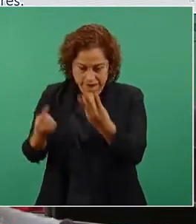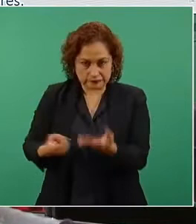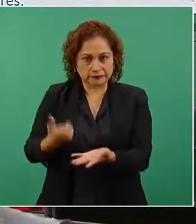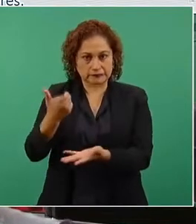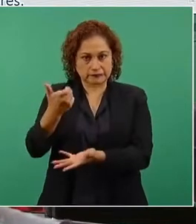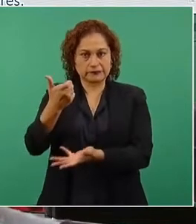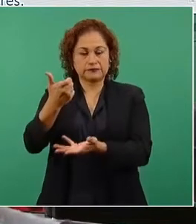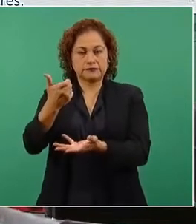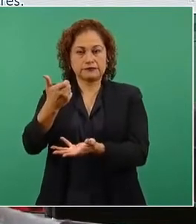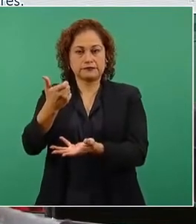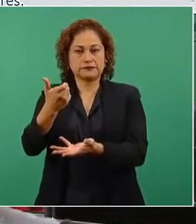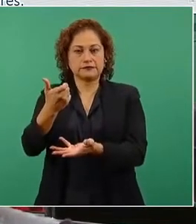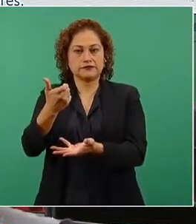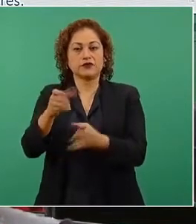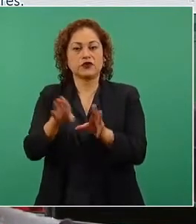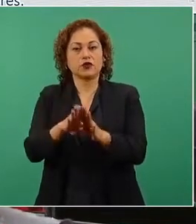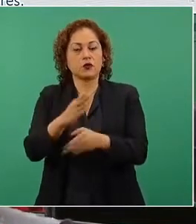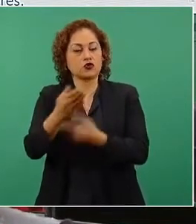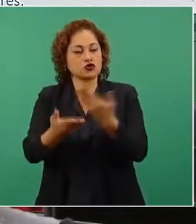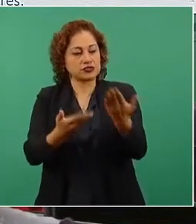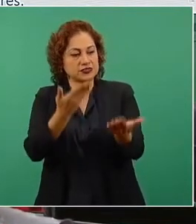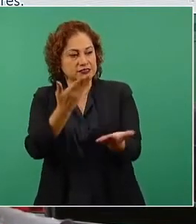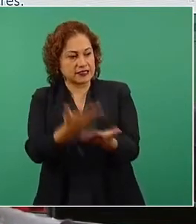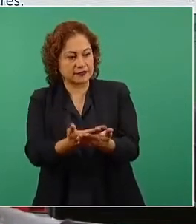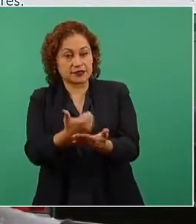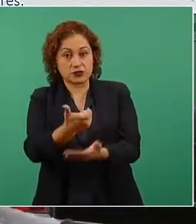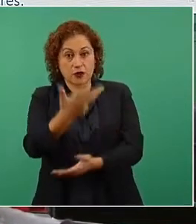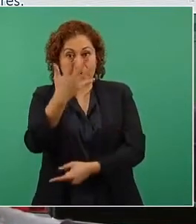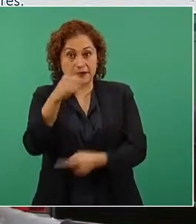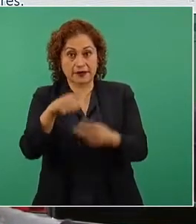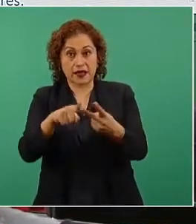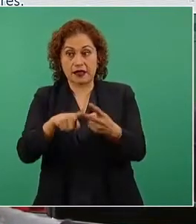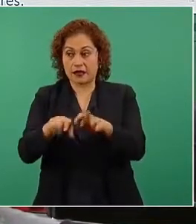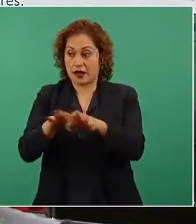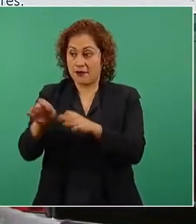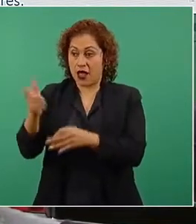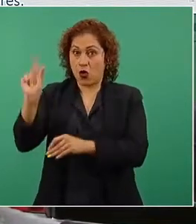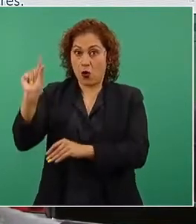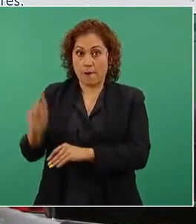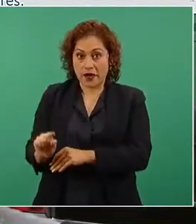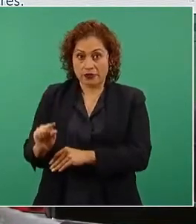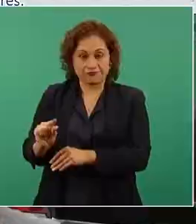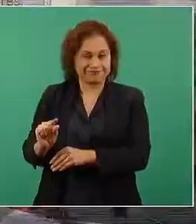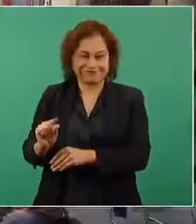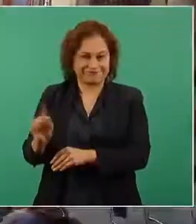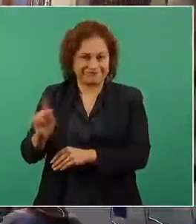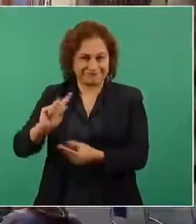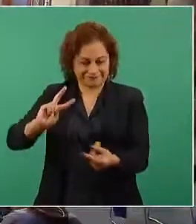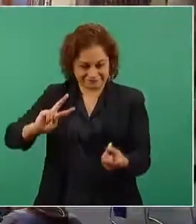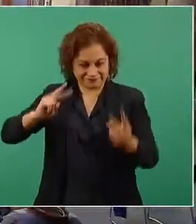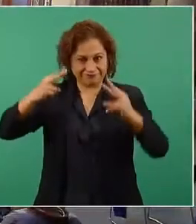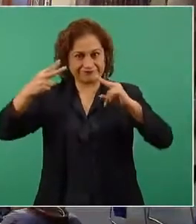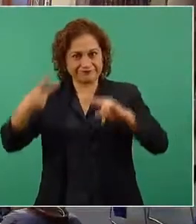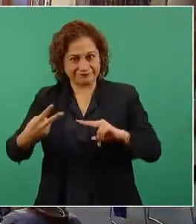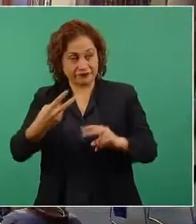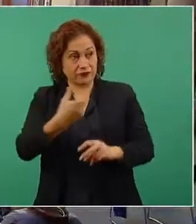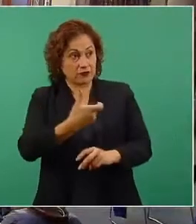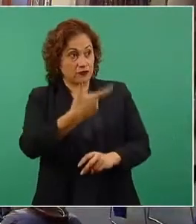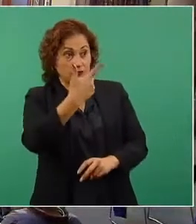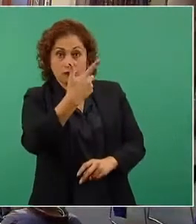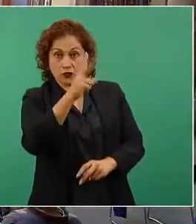aumentar tarifas de servicios públicos, bajar salarios, ¿no? Pues es ahora al revés, las tarifas no suben,